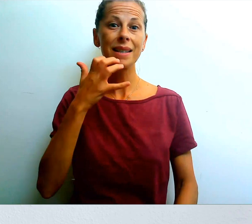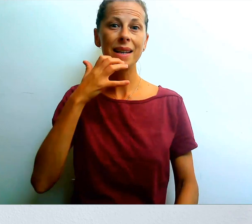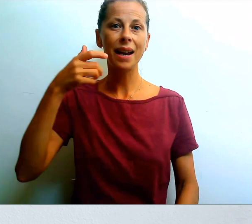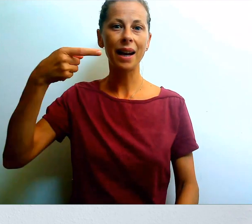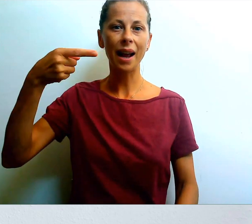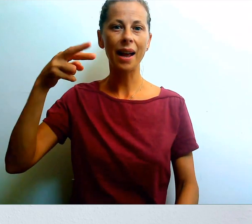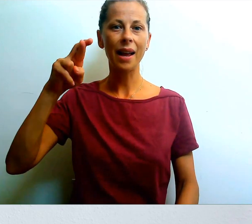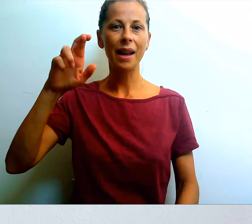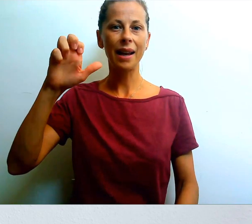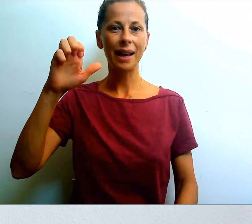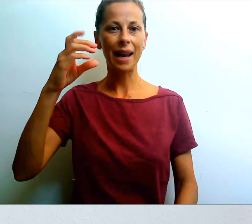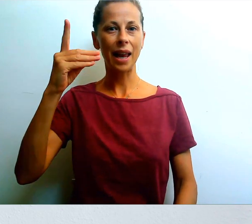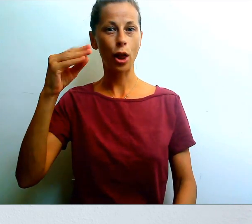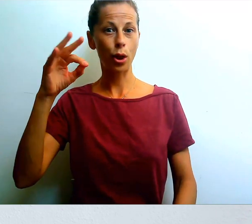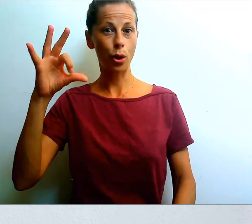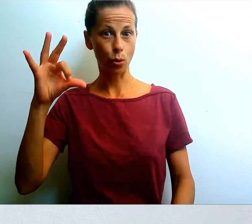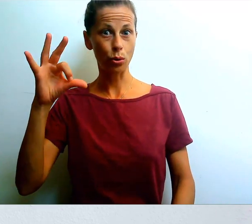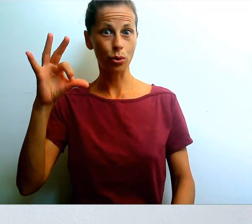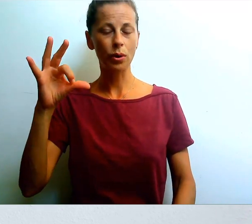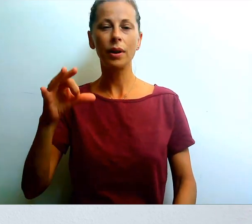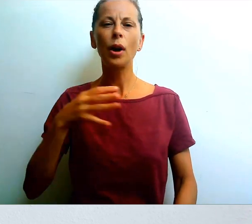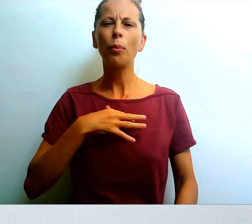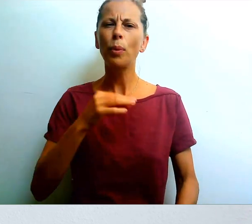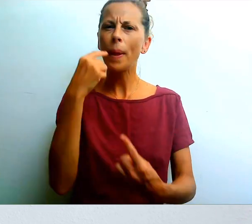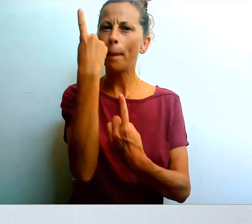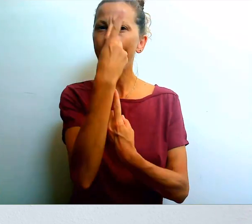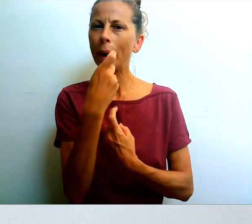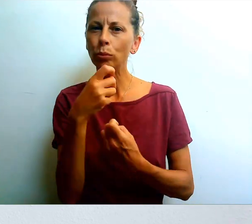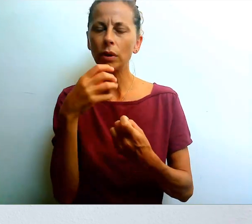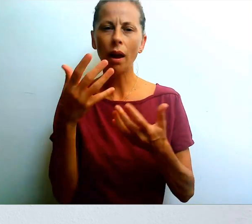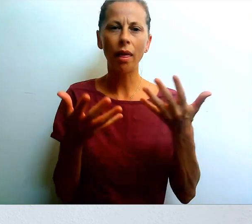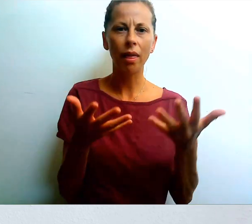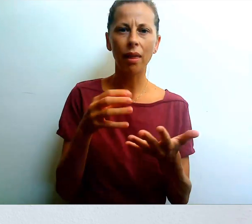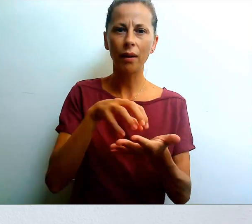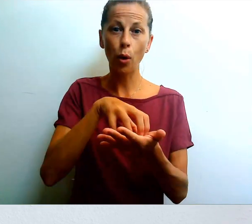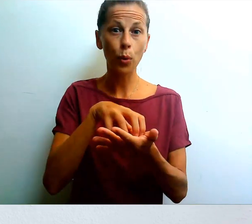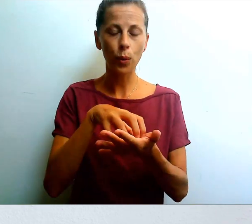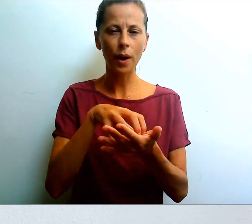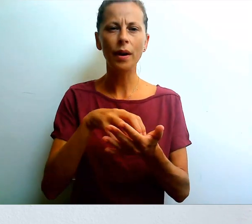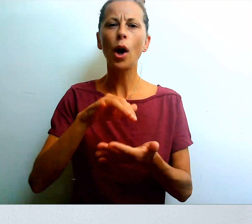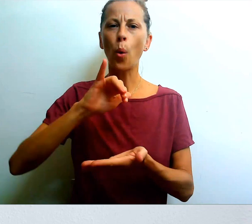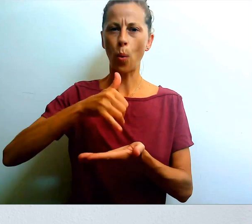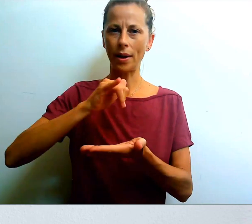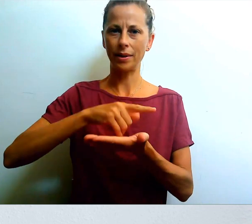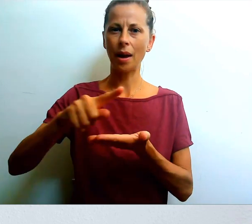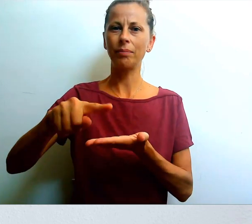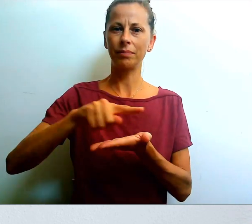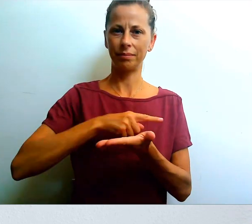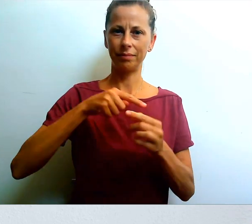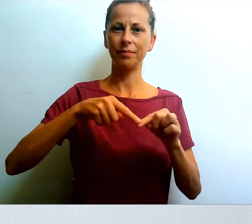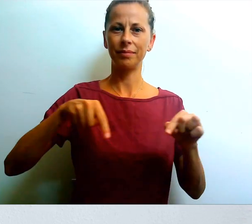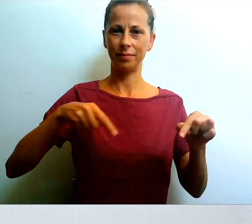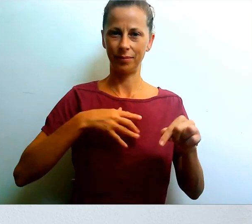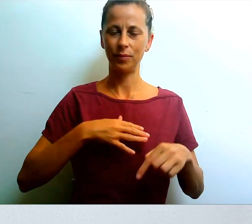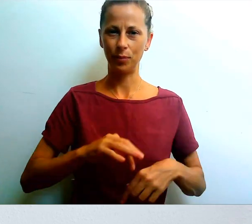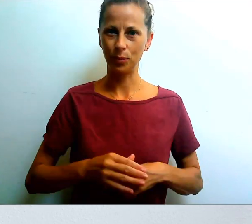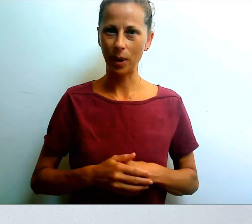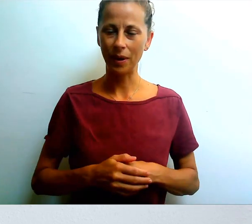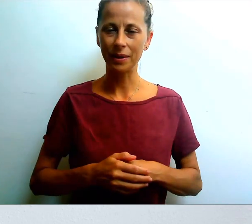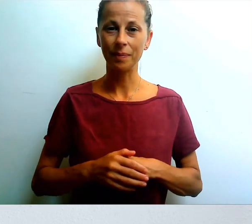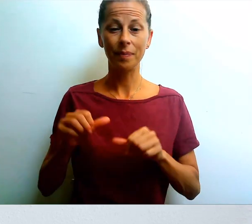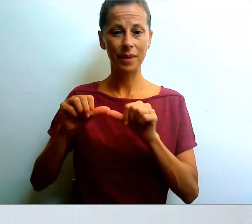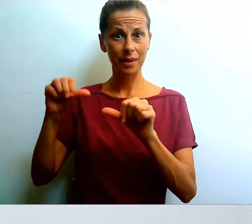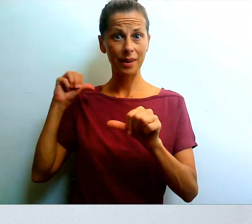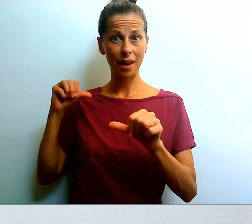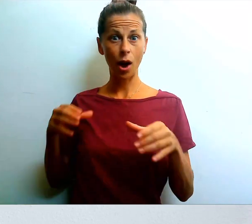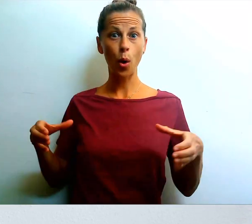y bueno, puedes consultarnos en el siguiente teléfono por WhatsApp. Ya se están formando grupos